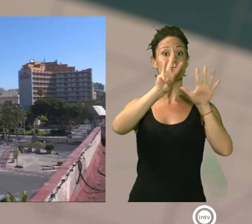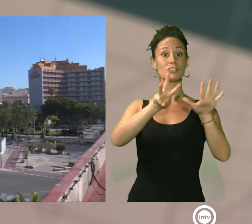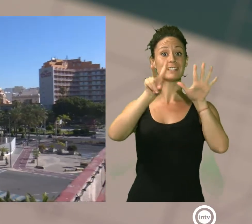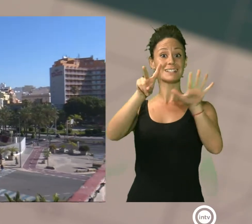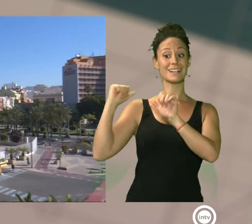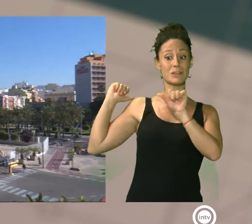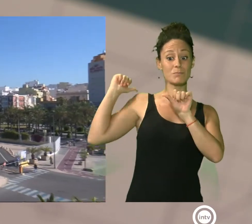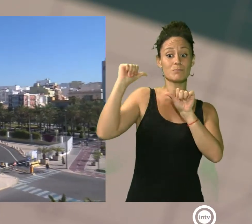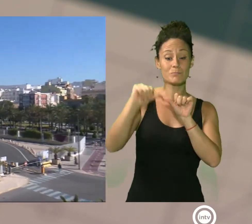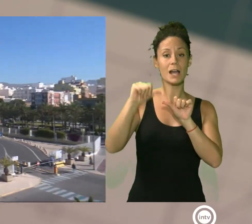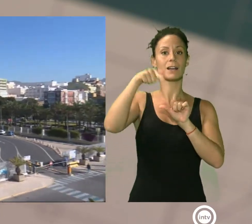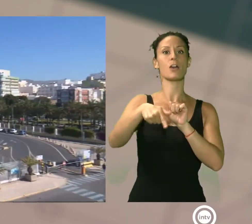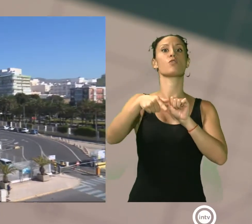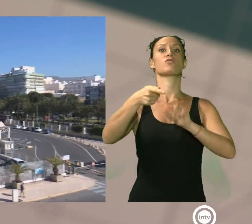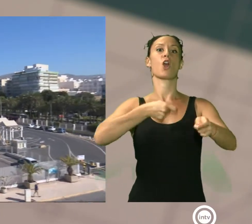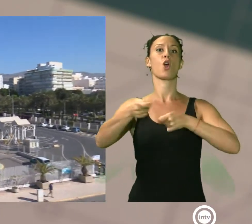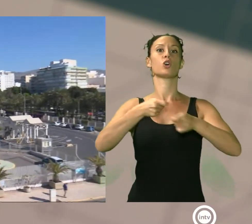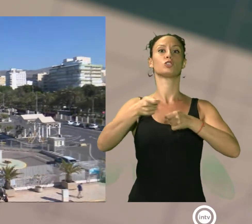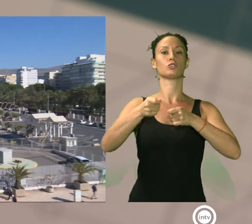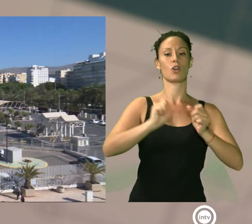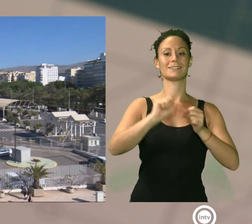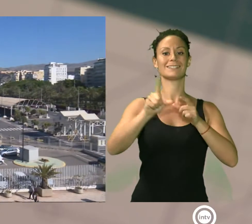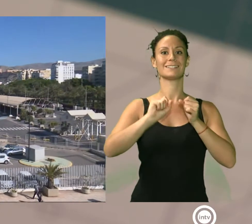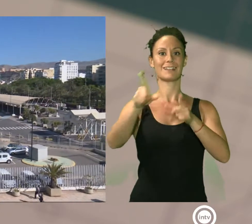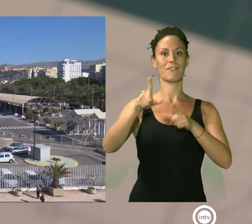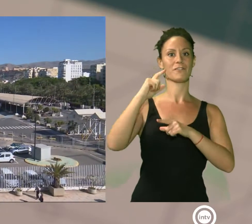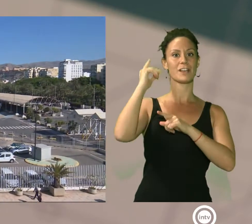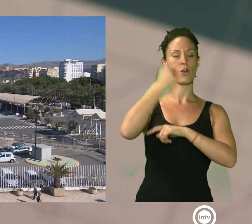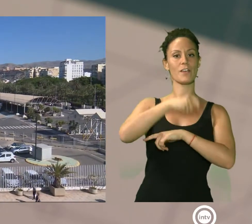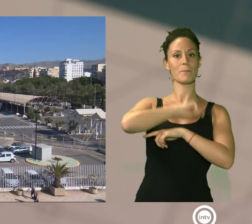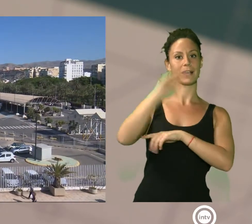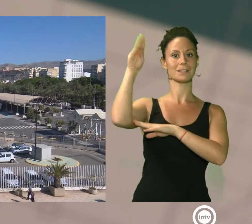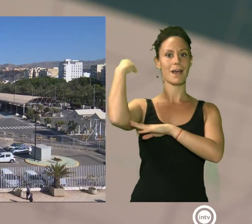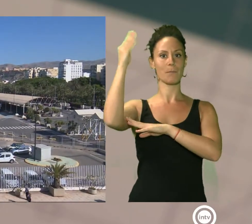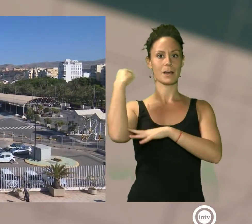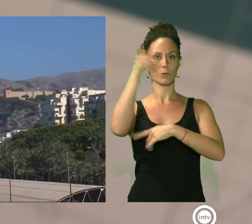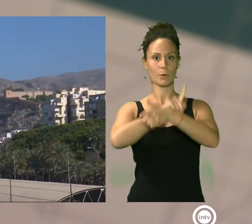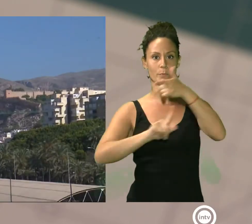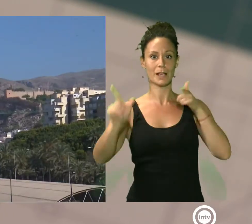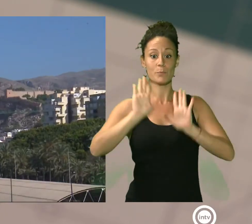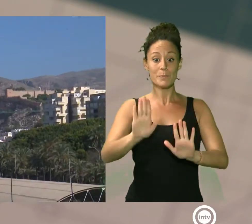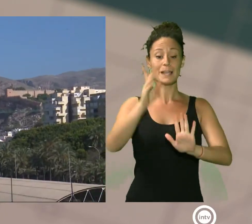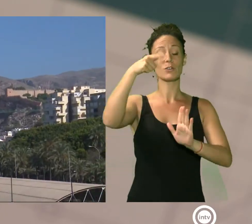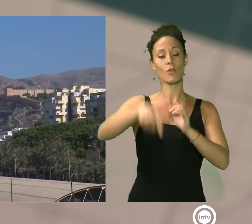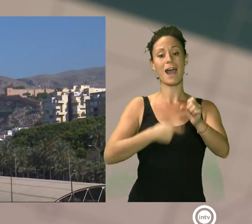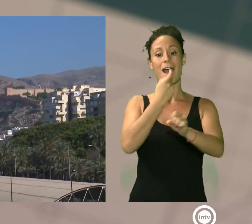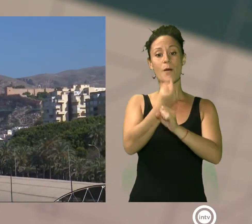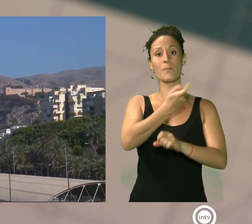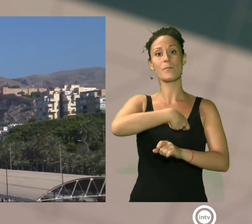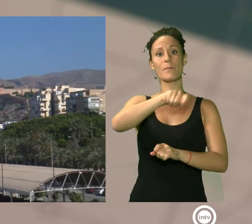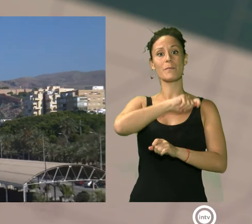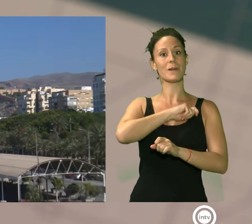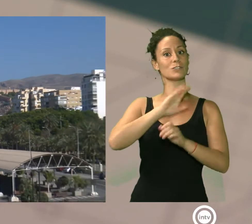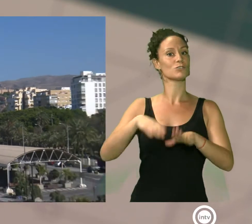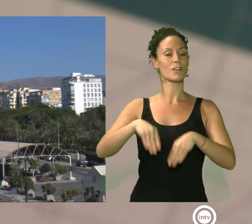de Europa a Marruecos. Sin embargo, este año los puertos españoles han quedado excluidos de las travesías marítimas y Marruecos solo